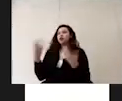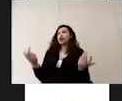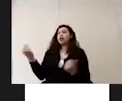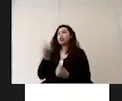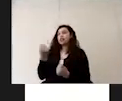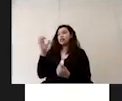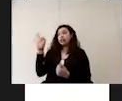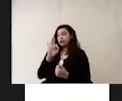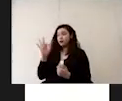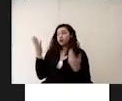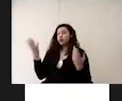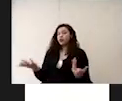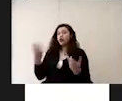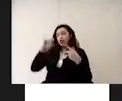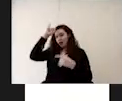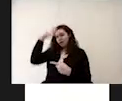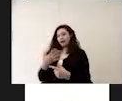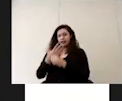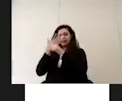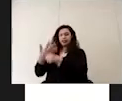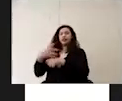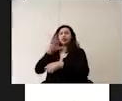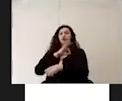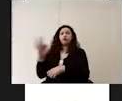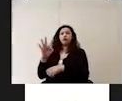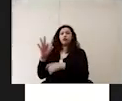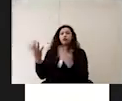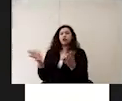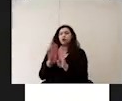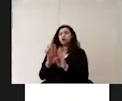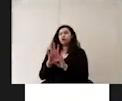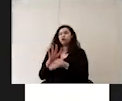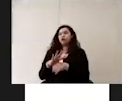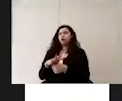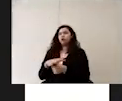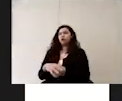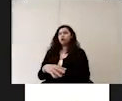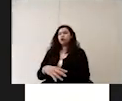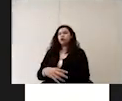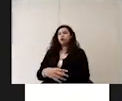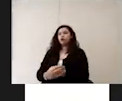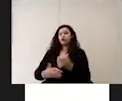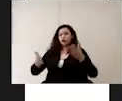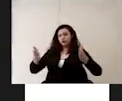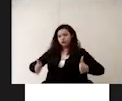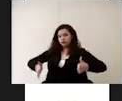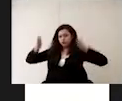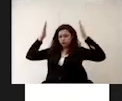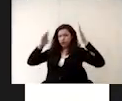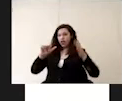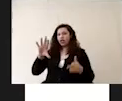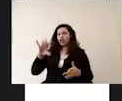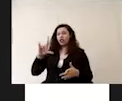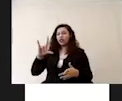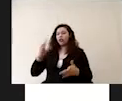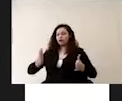como como apreciamos en la imagen se pueden colocar una clase de separadores de acrílico y en